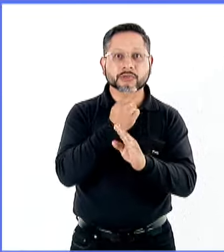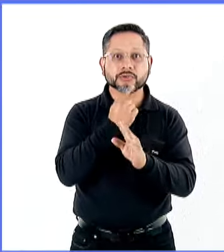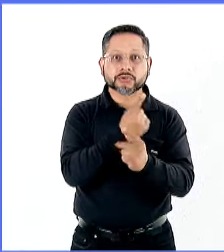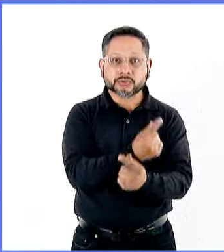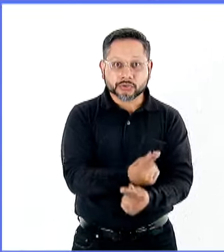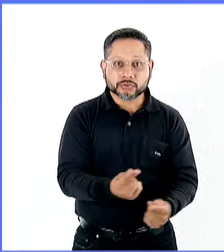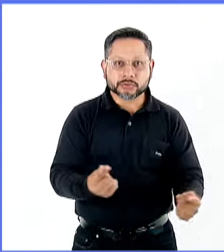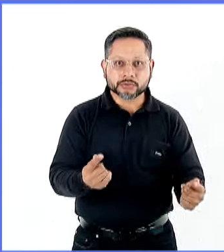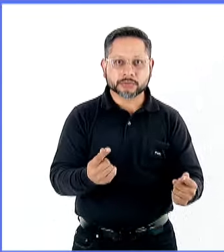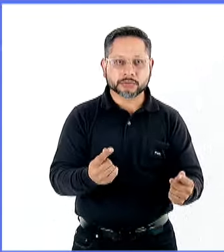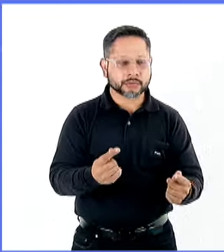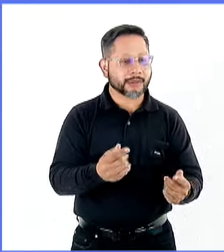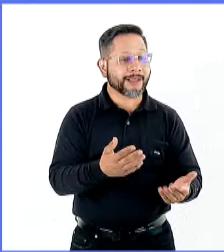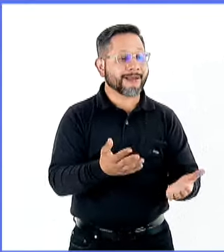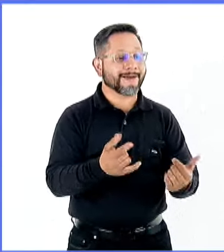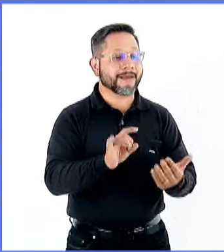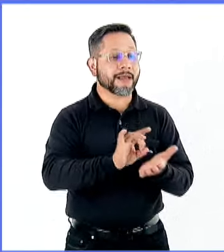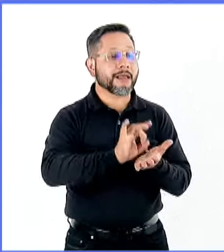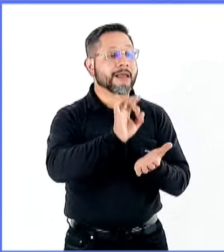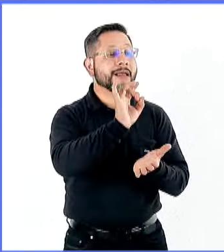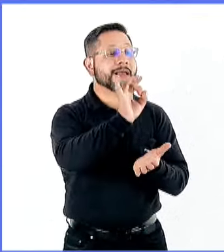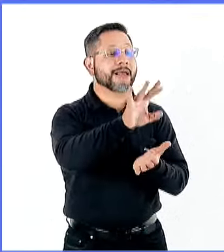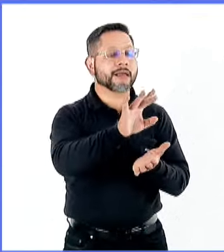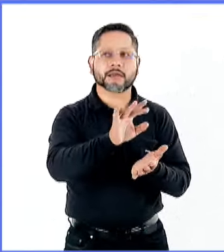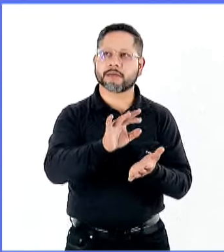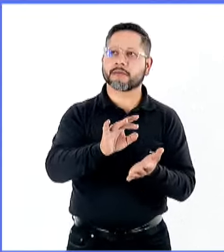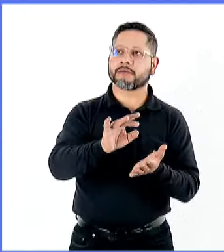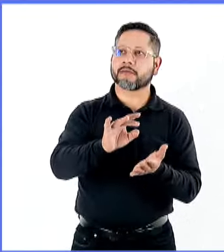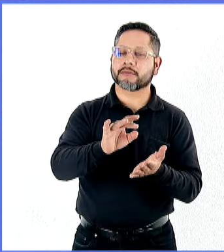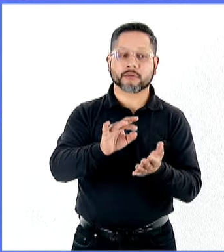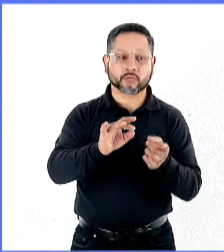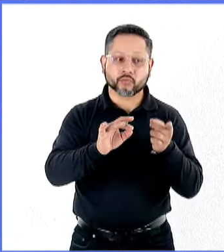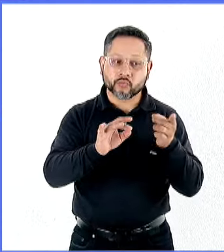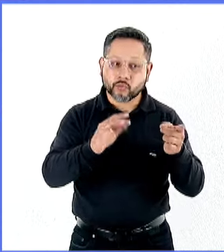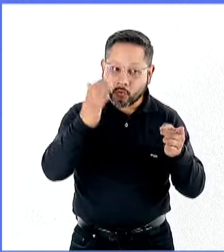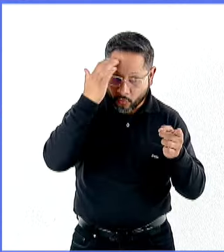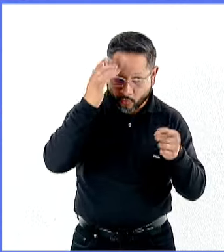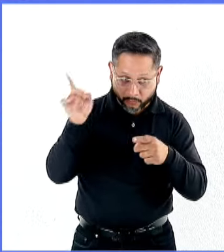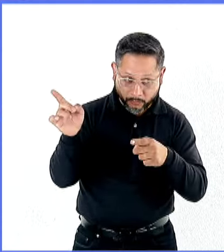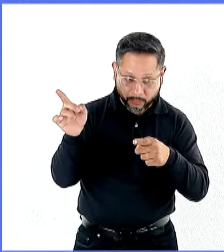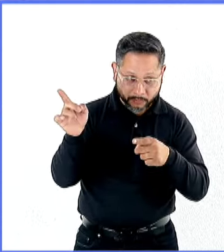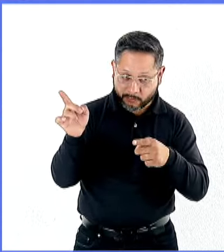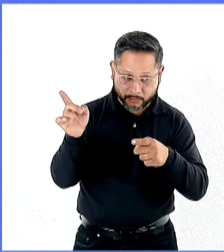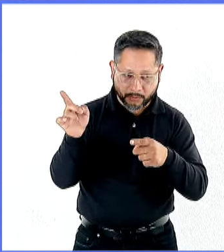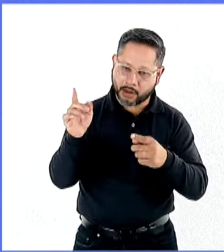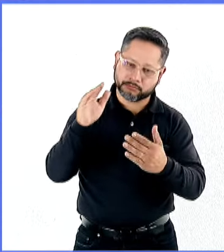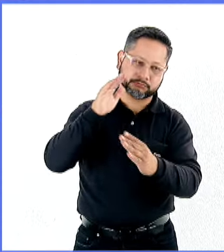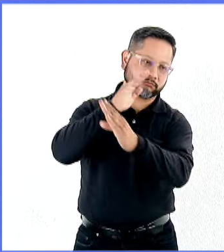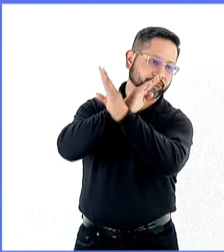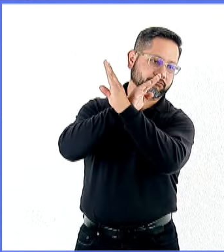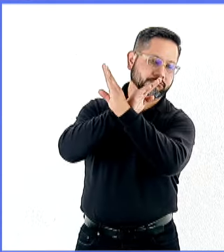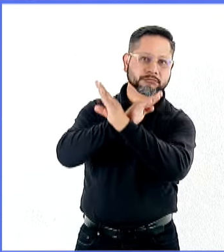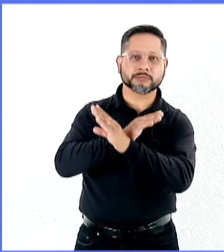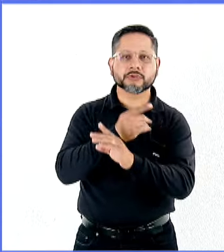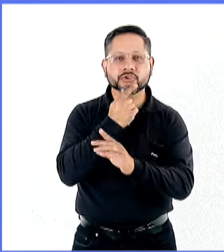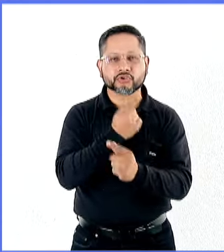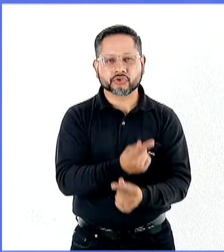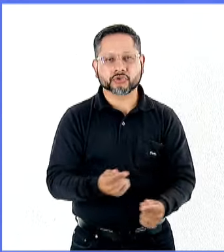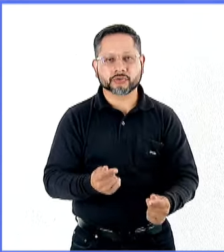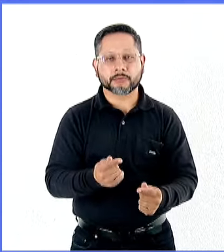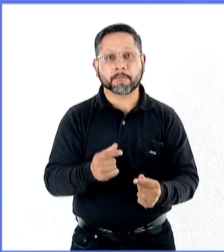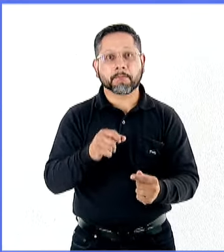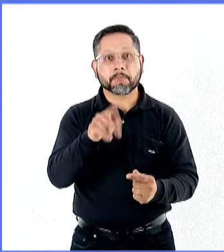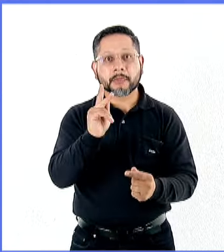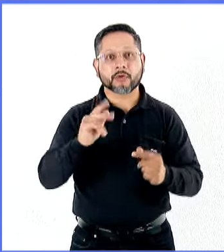niñas que cuando les envían invitaciones sean personas que físicamente conocen. Tiene que haber un acompañamiento. Cuando son muy chiquitos, cuando son